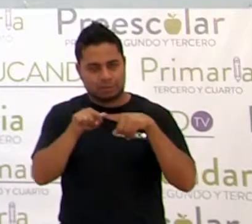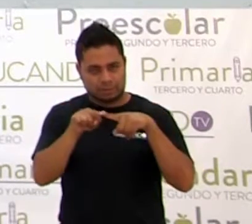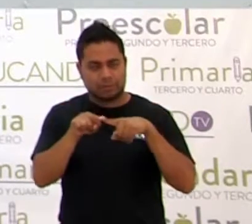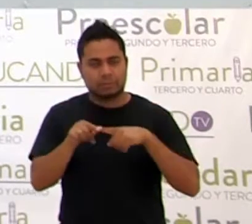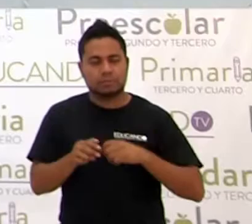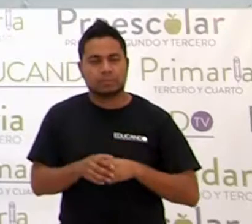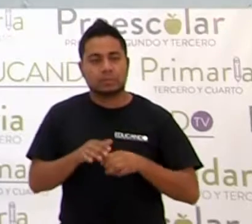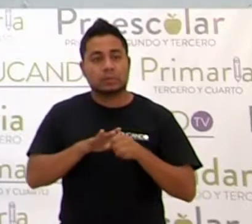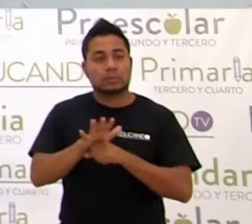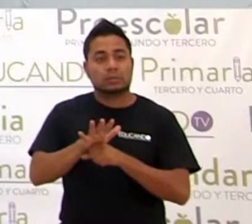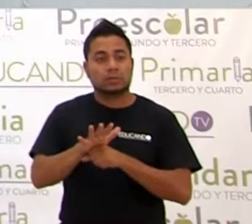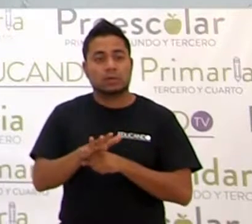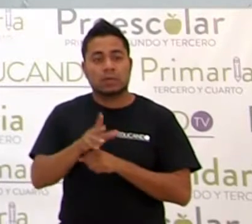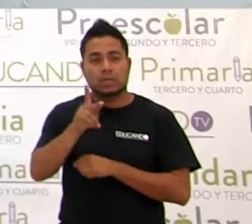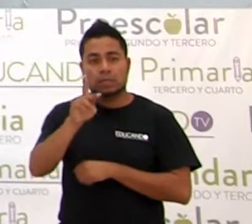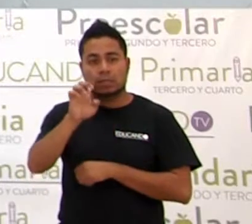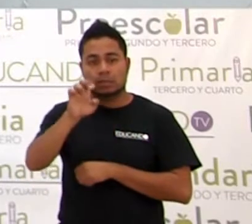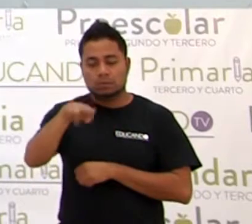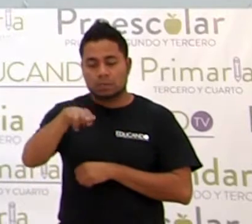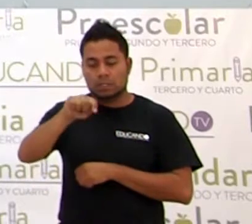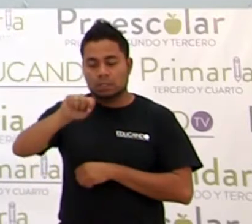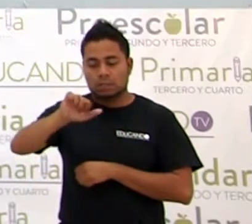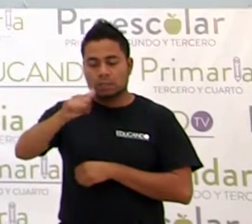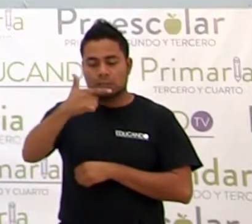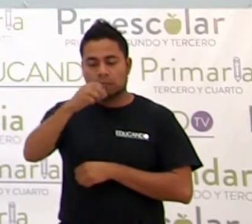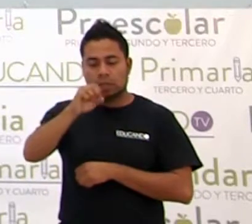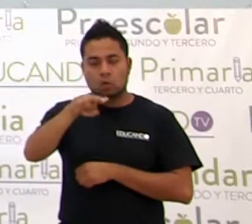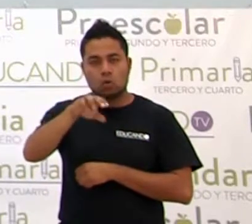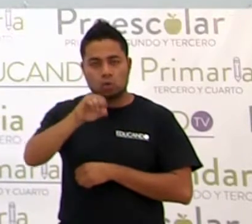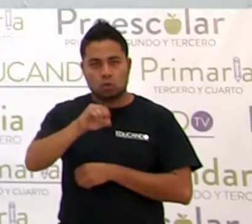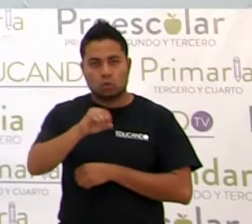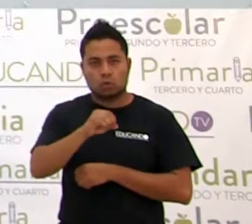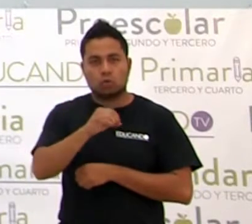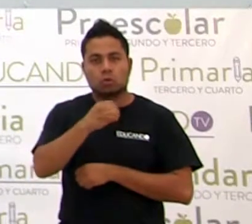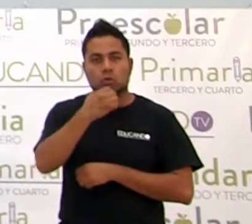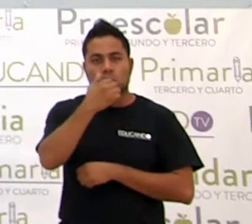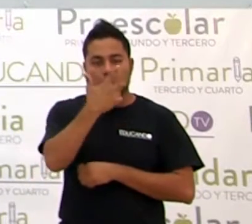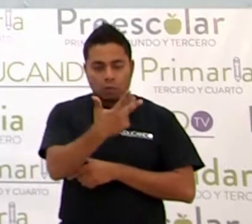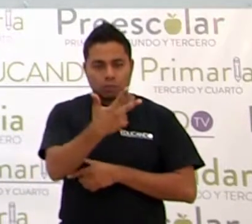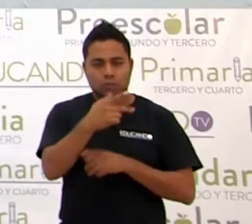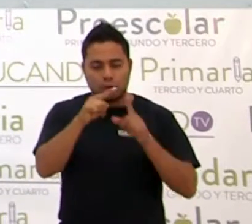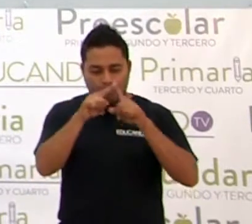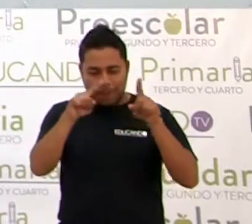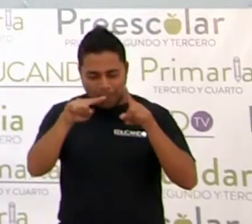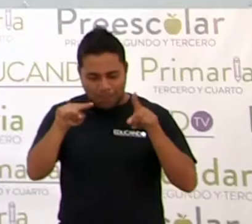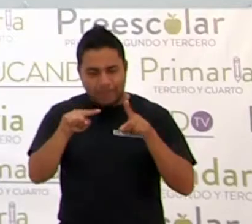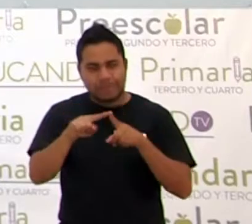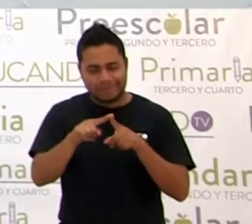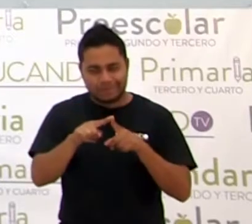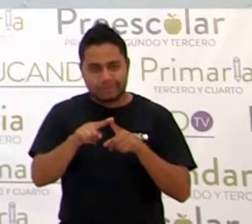¿Sí? Que es el pentágono. ¿Sí? 8 pentágonos entre